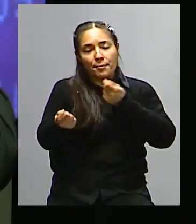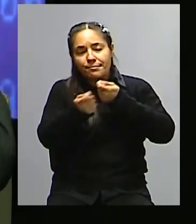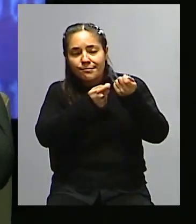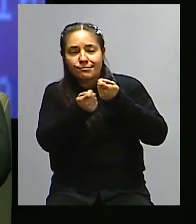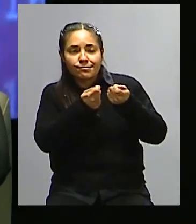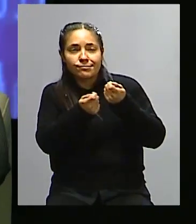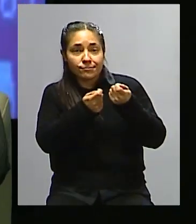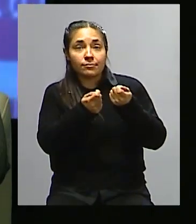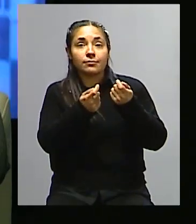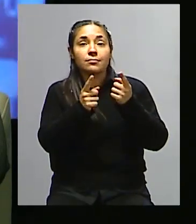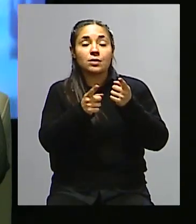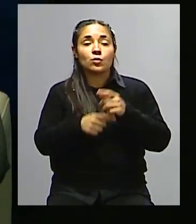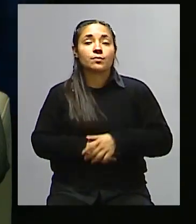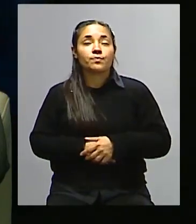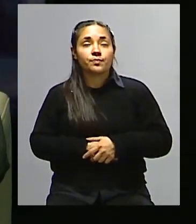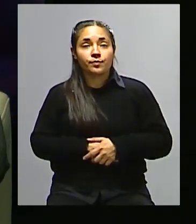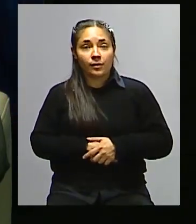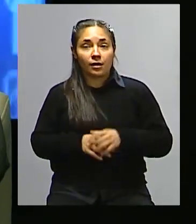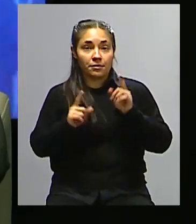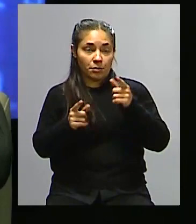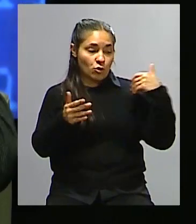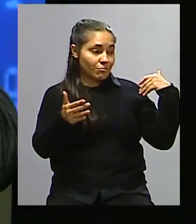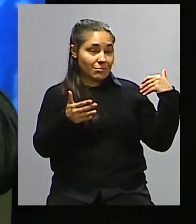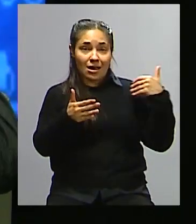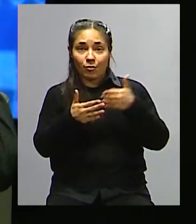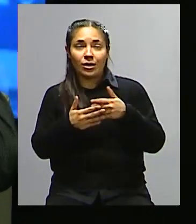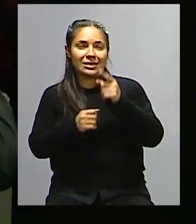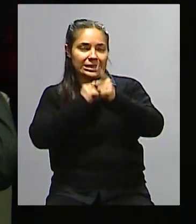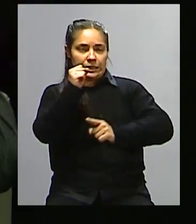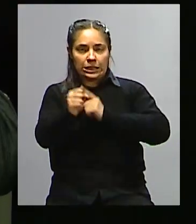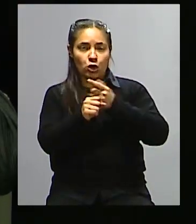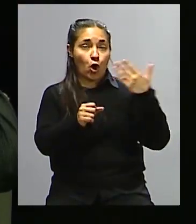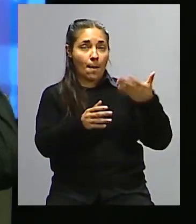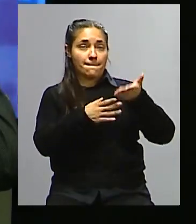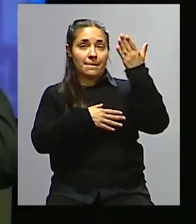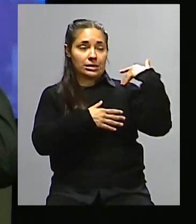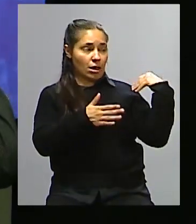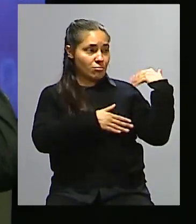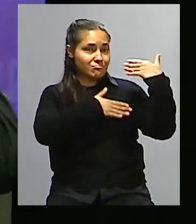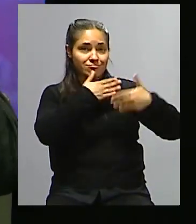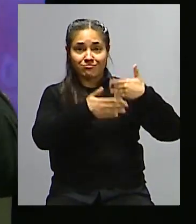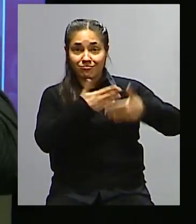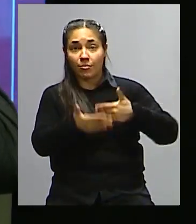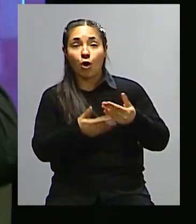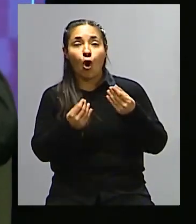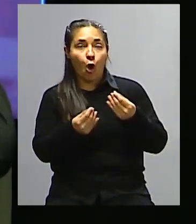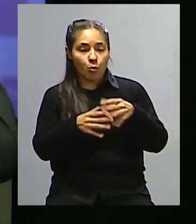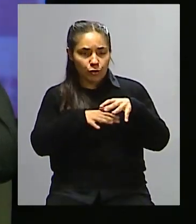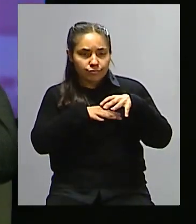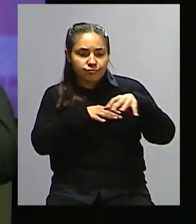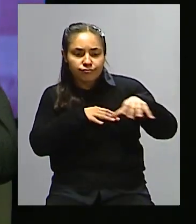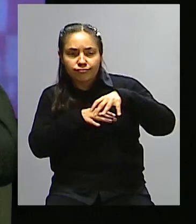percibir estos sistemas en las últimas épocas, podríamos decir del siglo pasado, además, que ya se piensa en sistemas sanitarios. Antes, digamos,